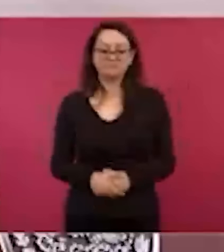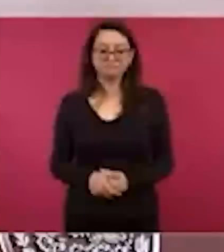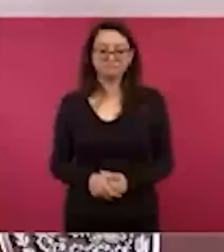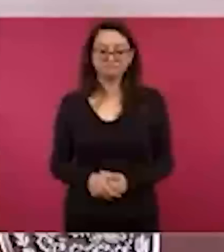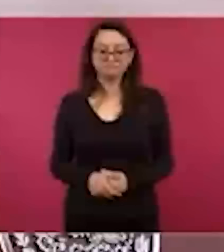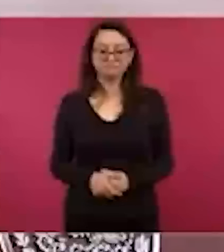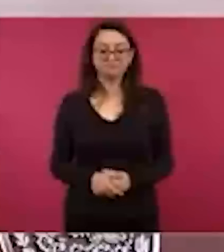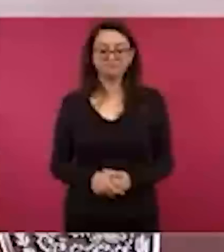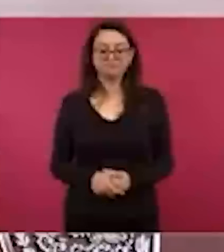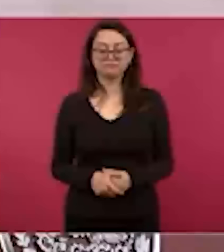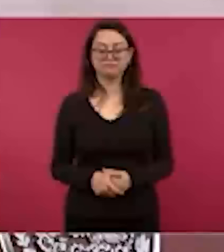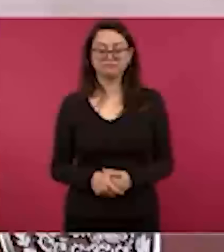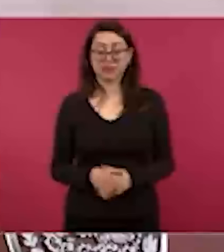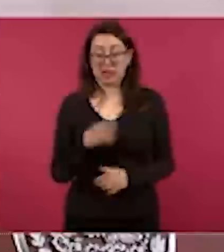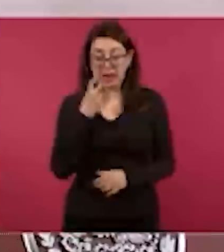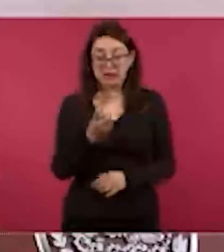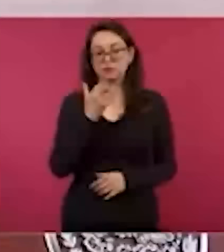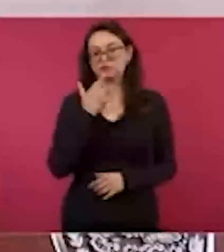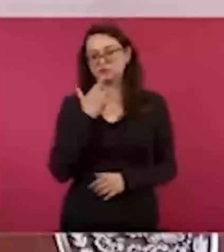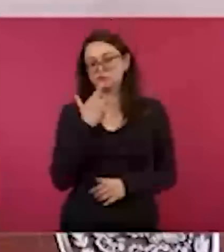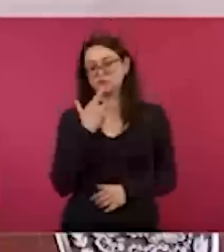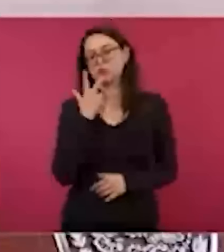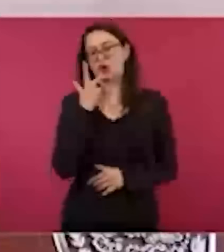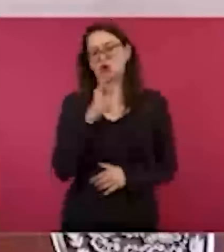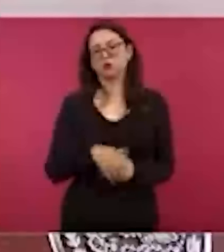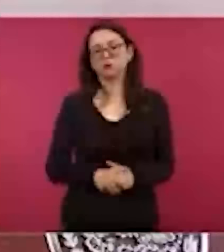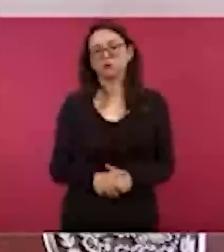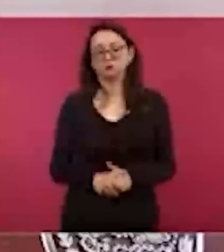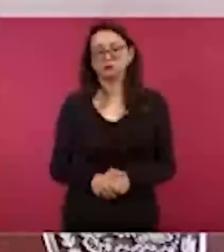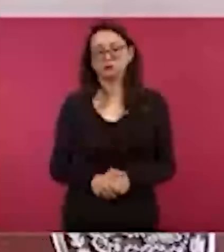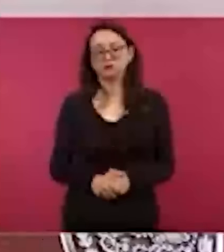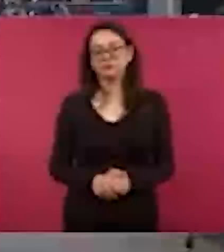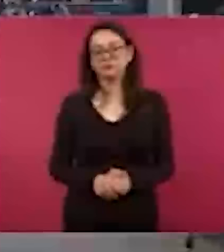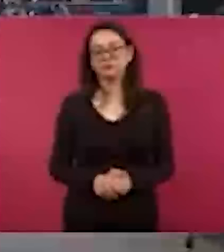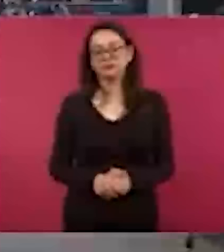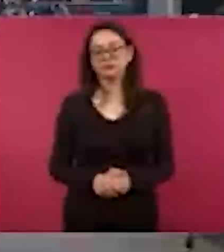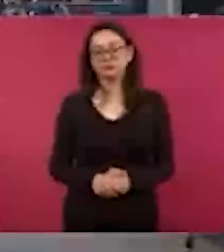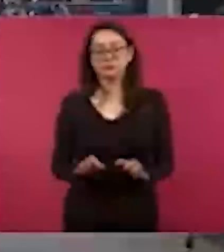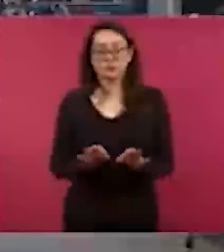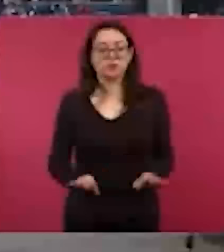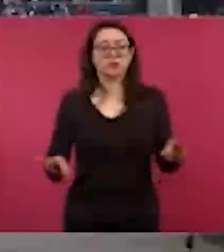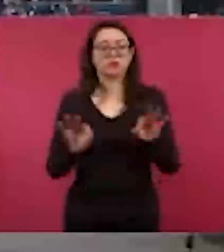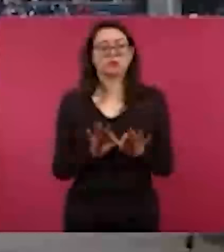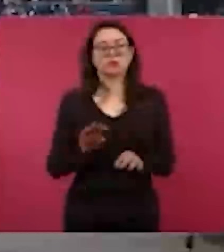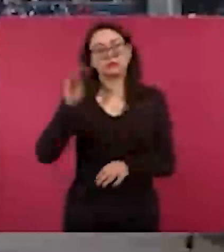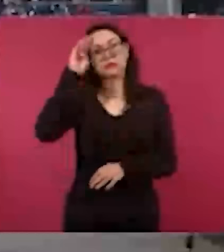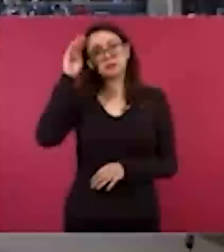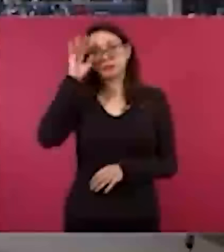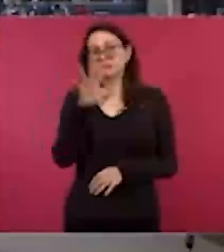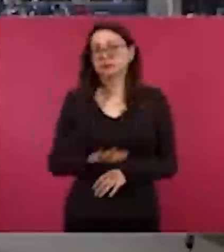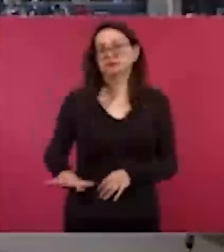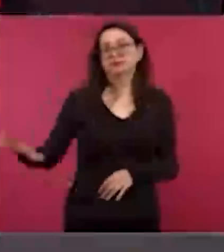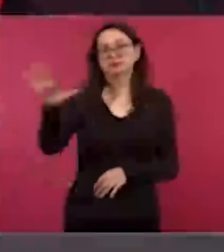la madurez de nuestro